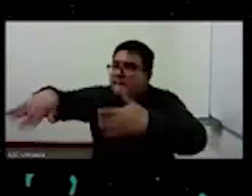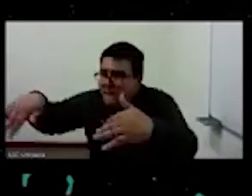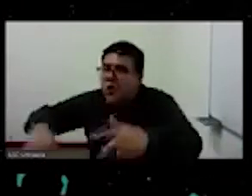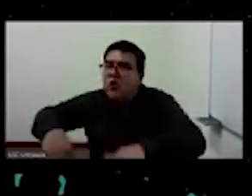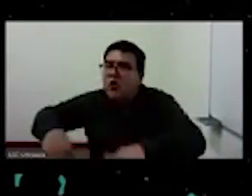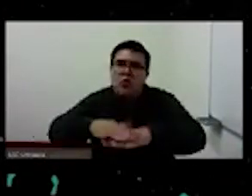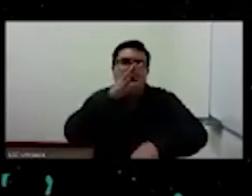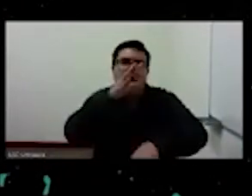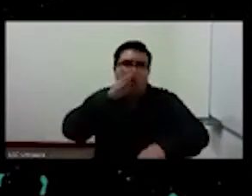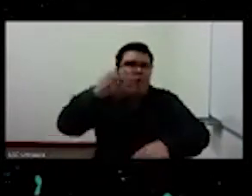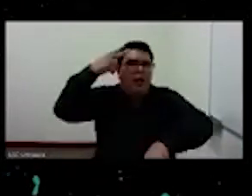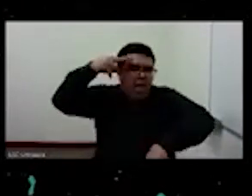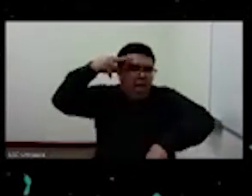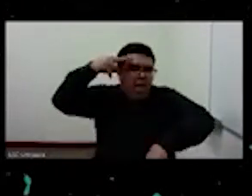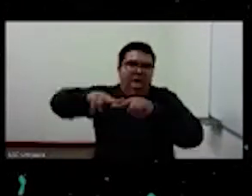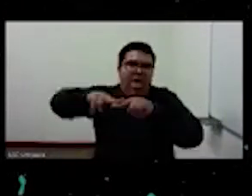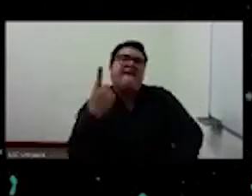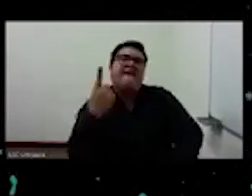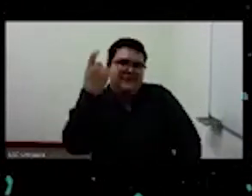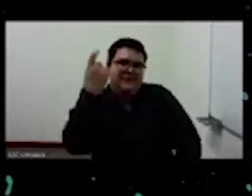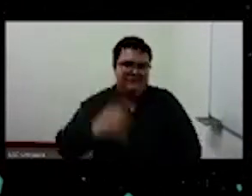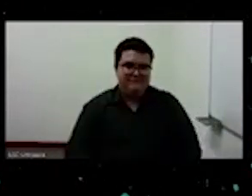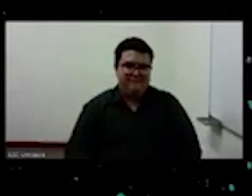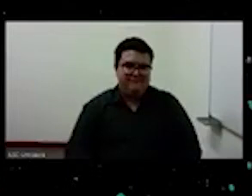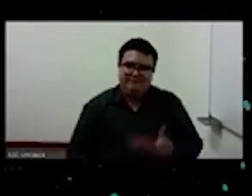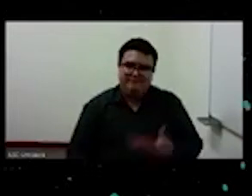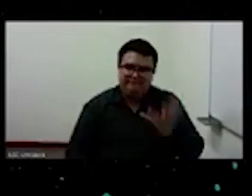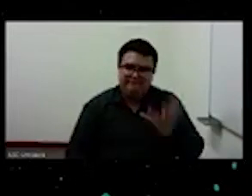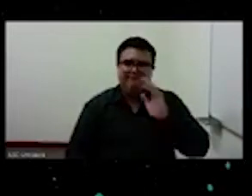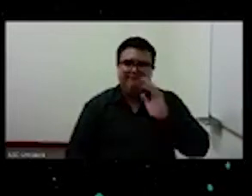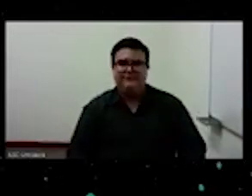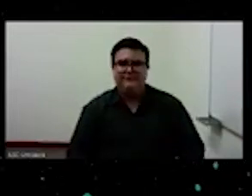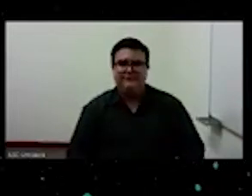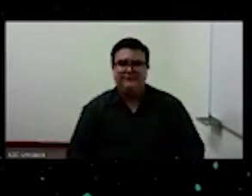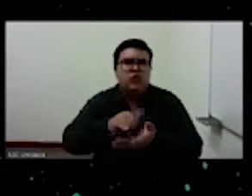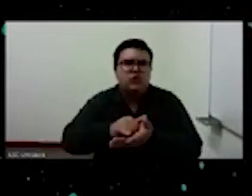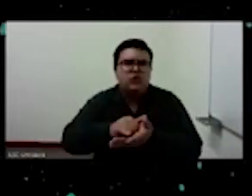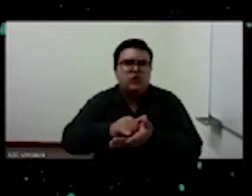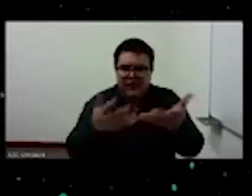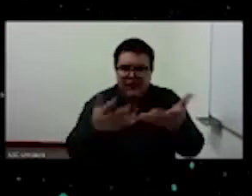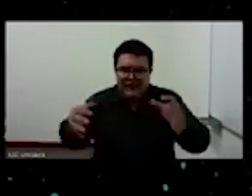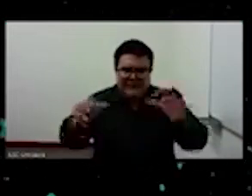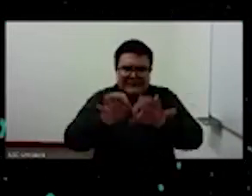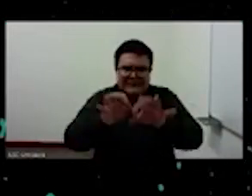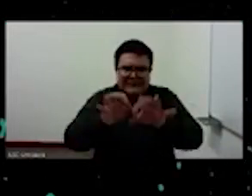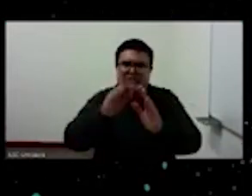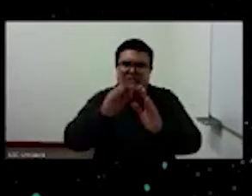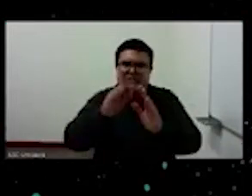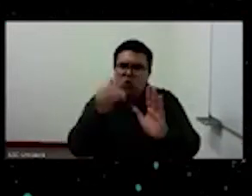porque ellas no existen. El núcleo de este